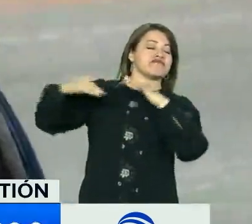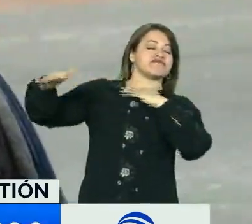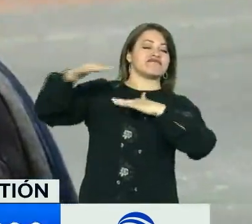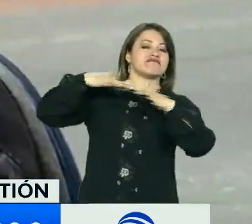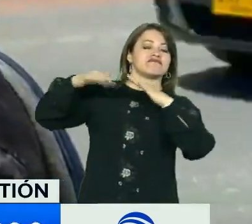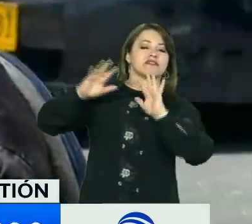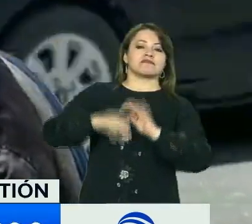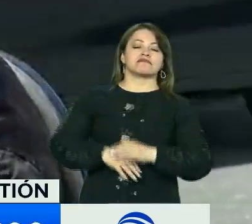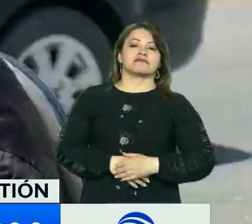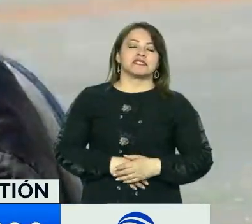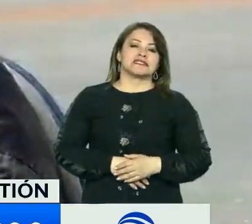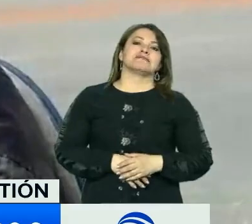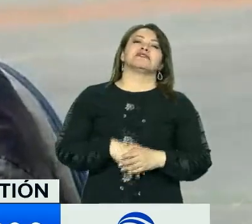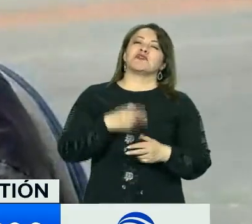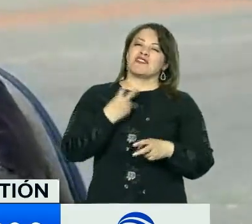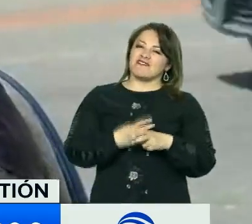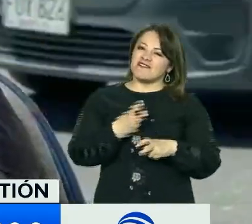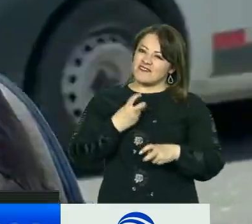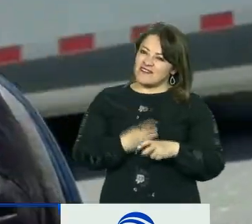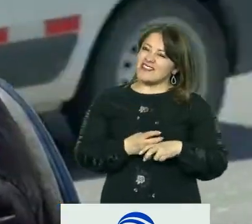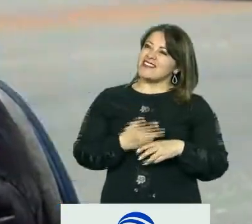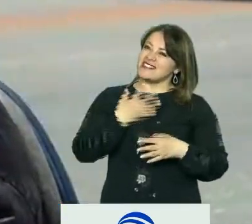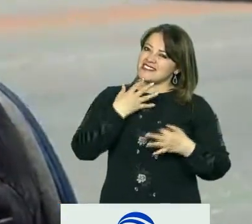sería difícil, obvio, cambiarlo por uno eléctrico.